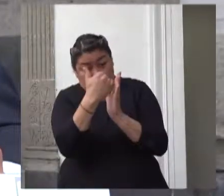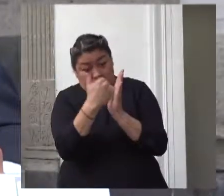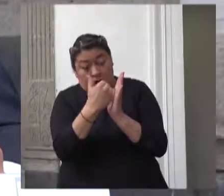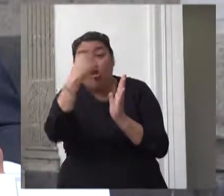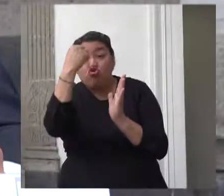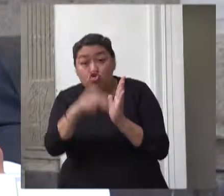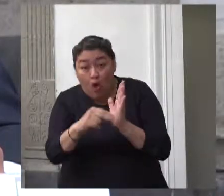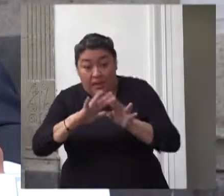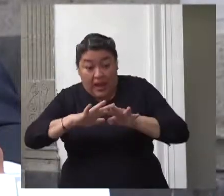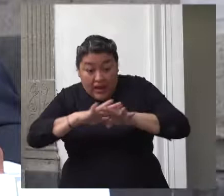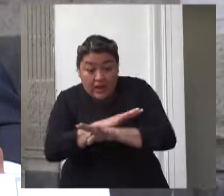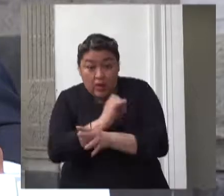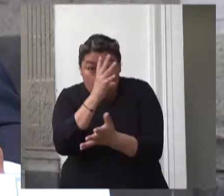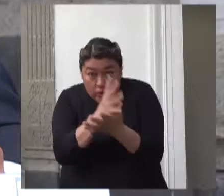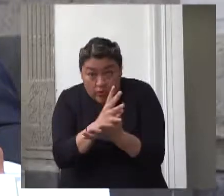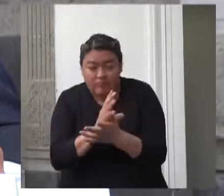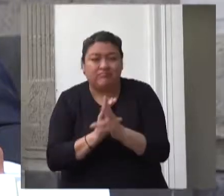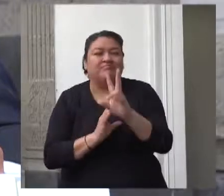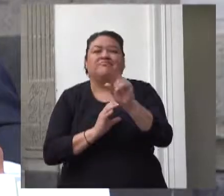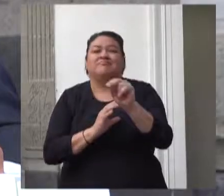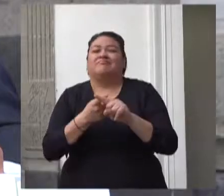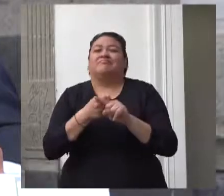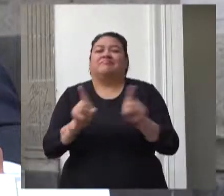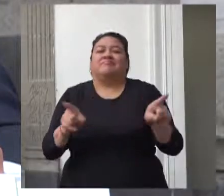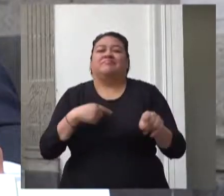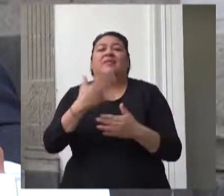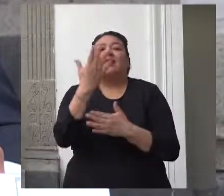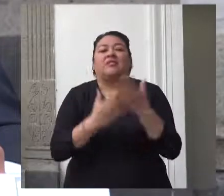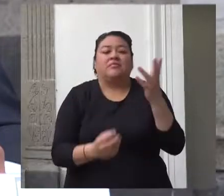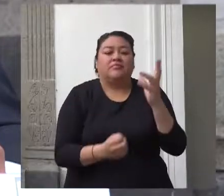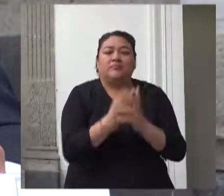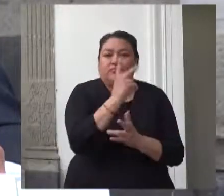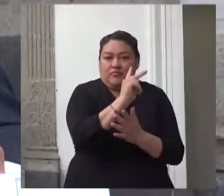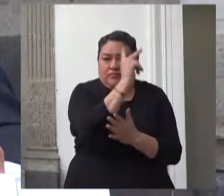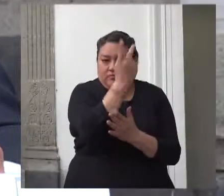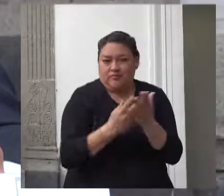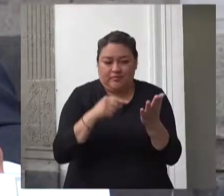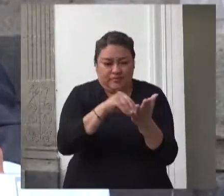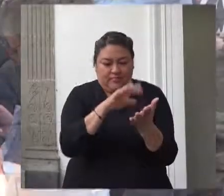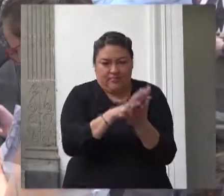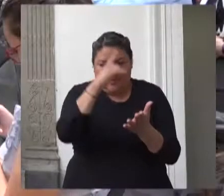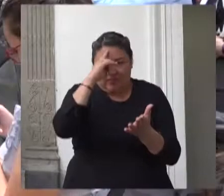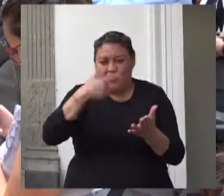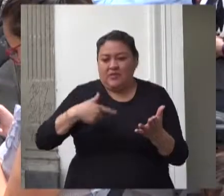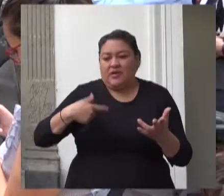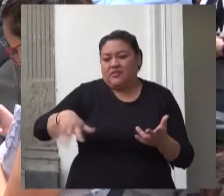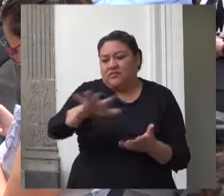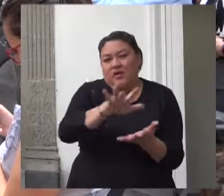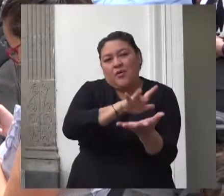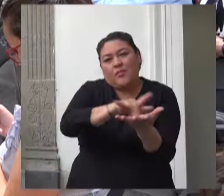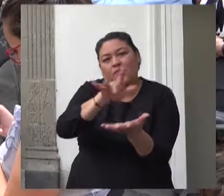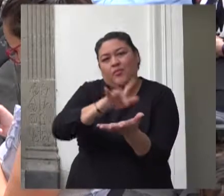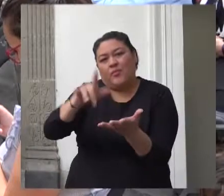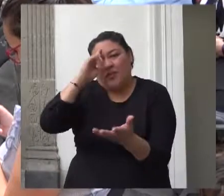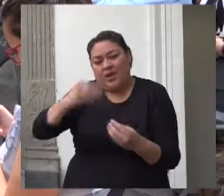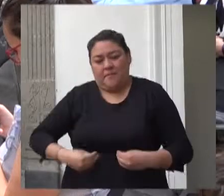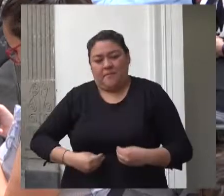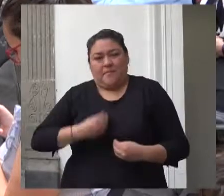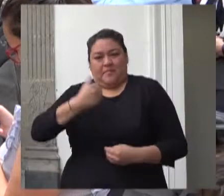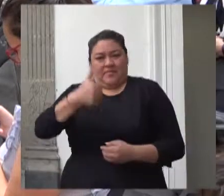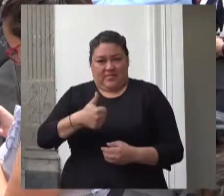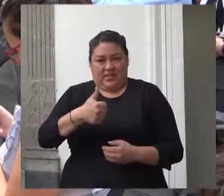sino que el actual programa de apoyo al bienestar contiene disposiciones sustancialmente